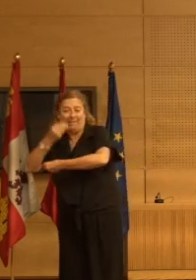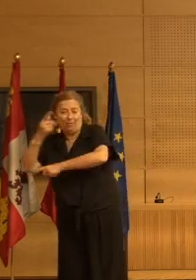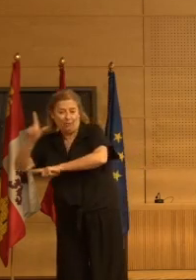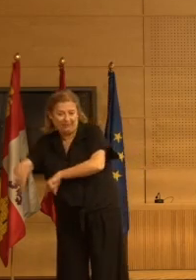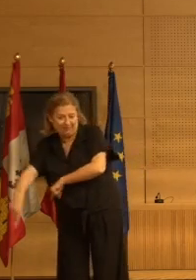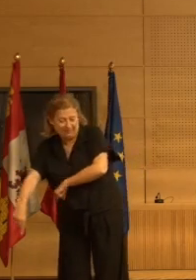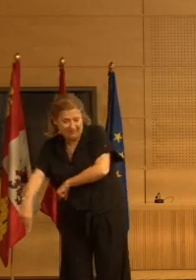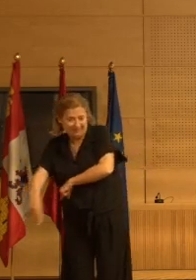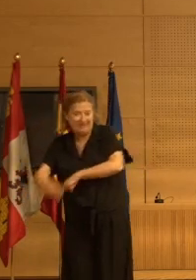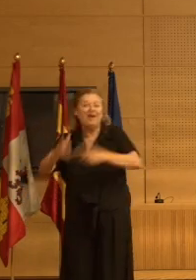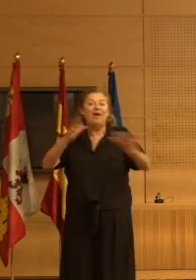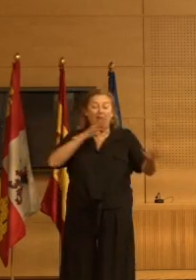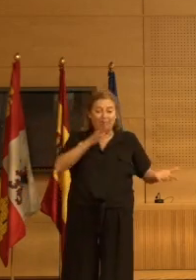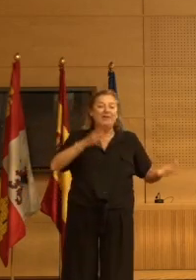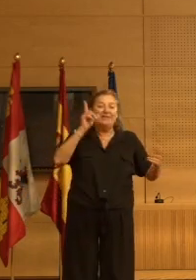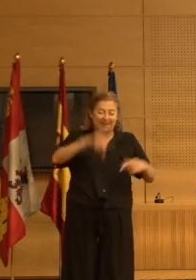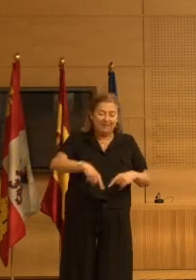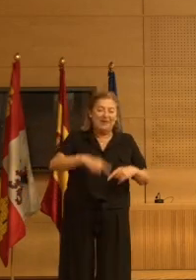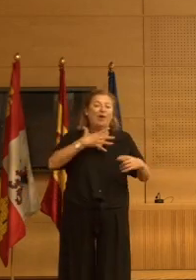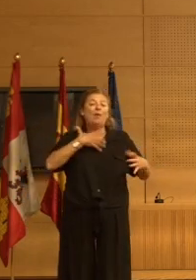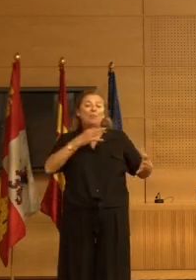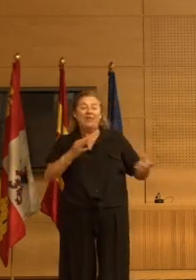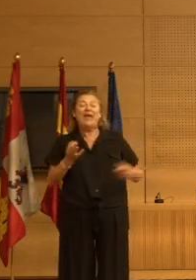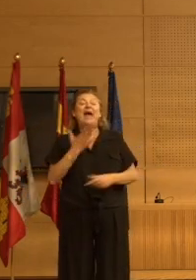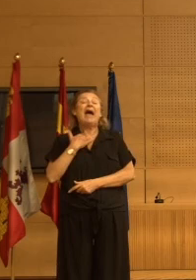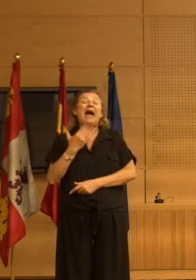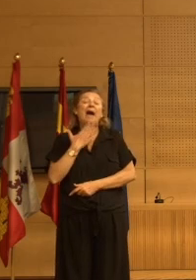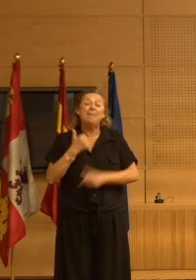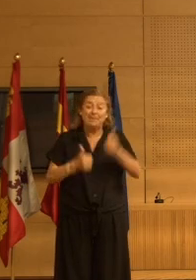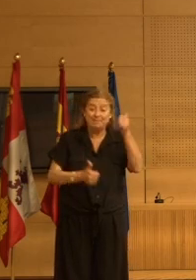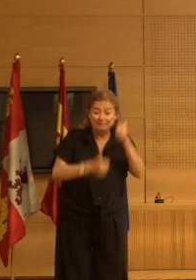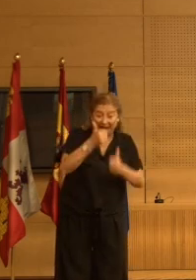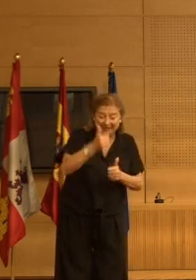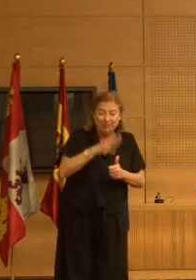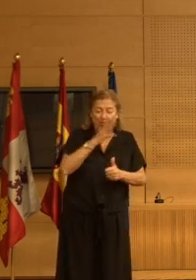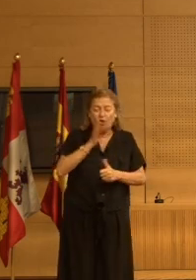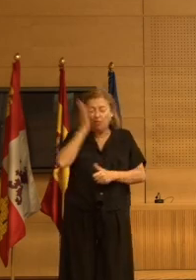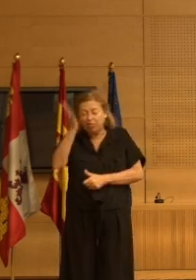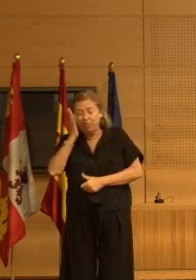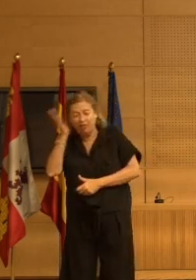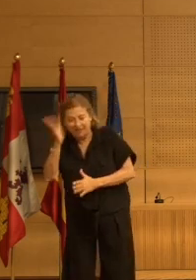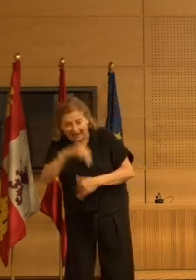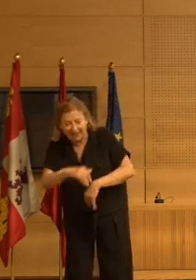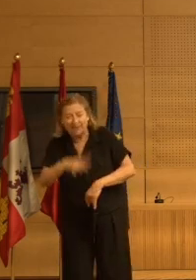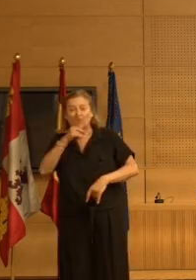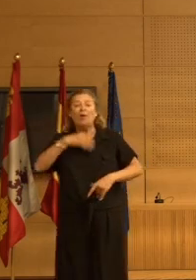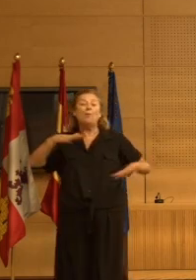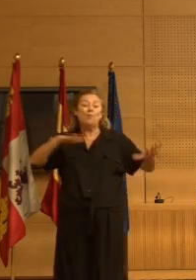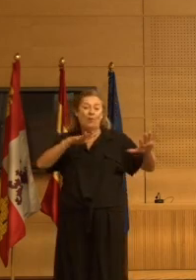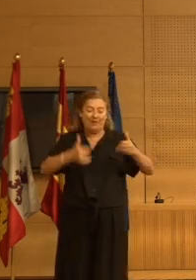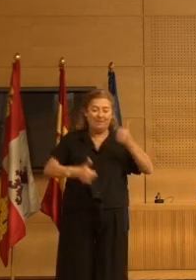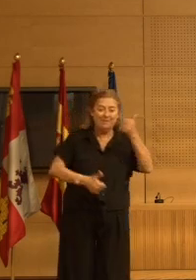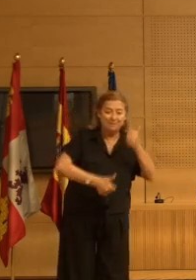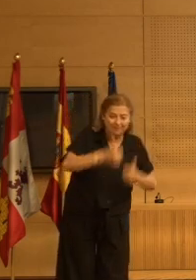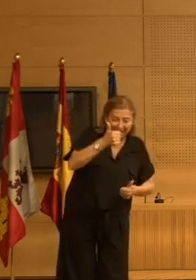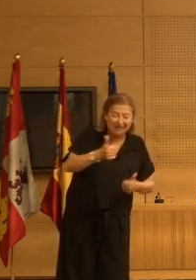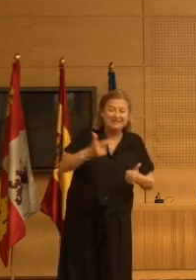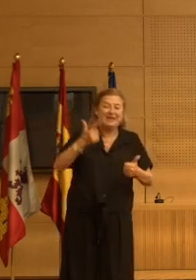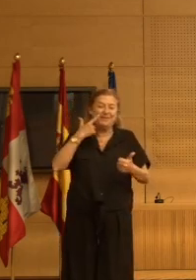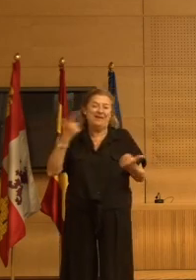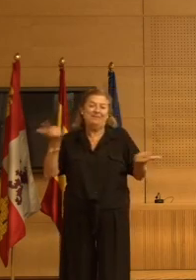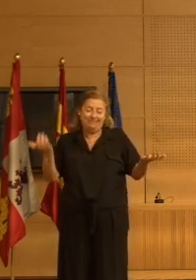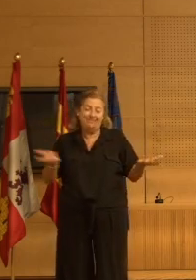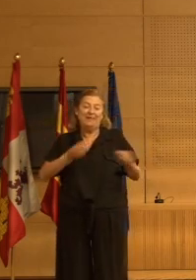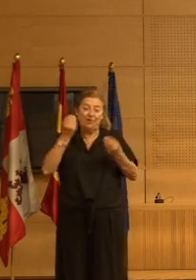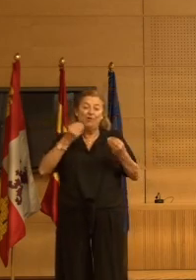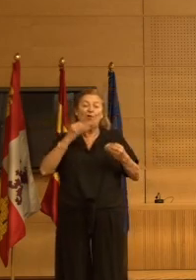apetito puesto que al no tener tantos fármacos estos pacientes ya recuperan el apetito con lo cual posiblemente empiezan a moverse más y vamos a ver si se caen más o no se caen que